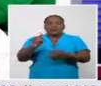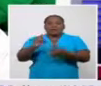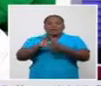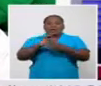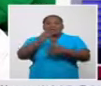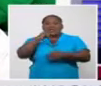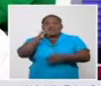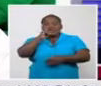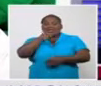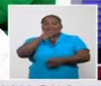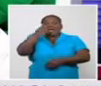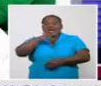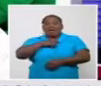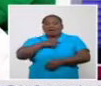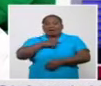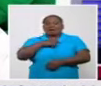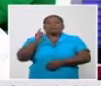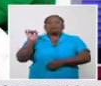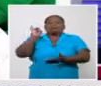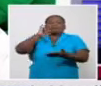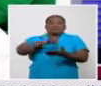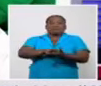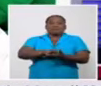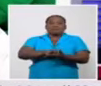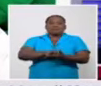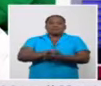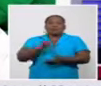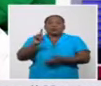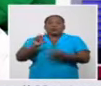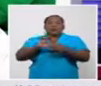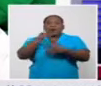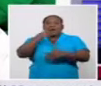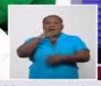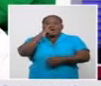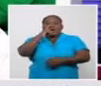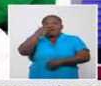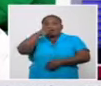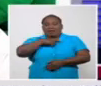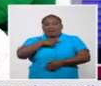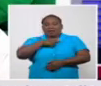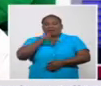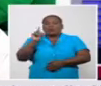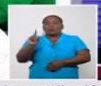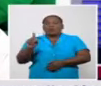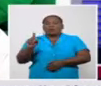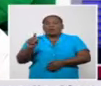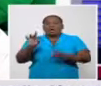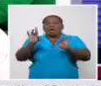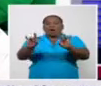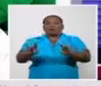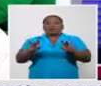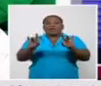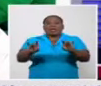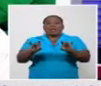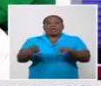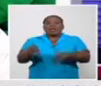procedente de su país. un ganés, una australiana, dos brasileños, una